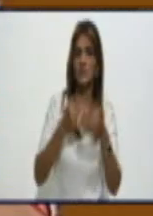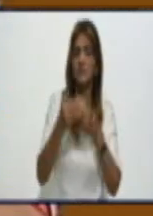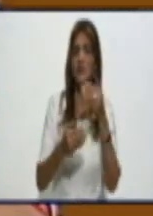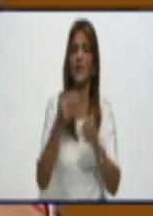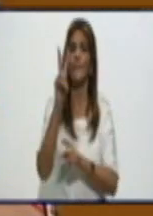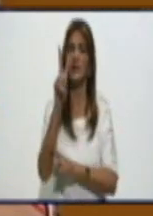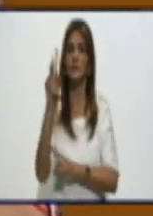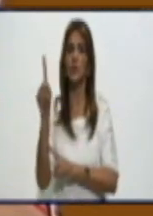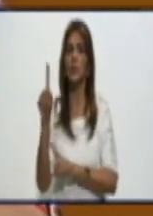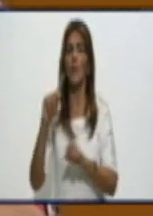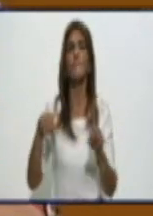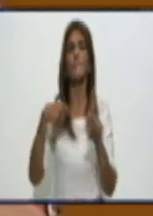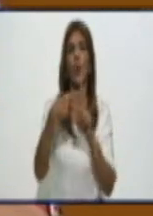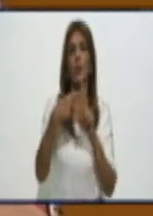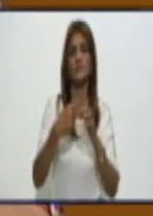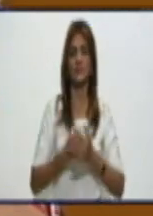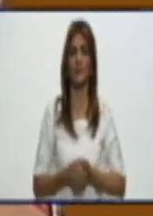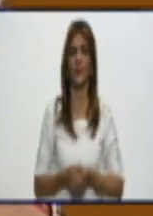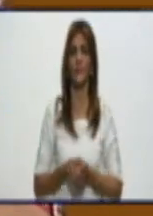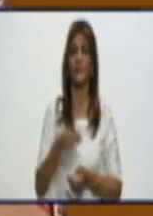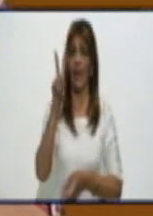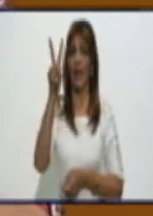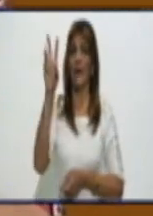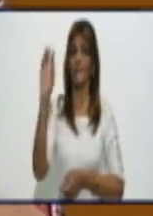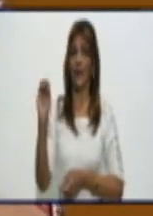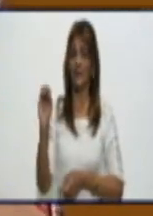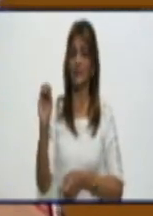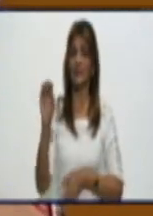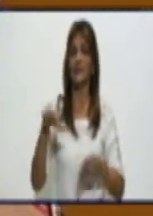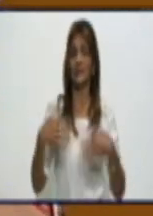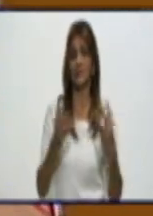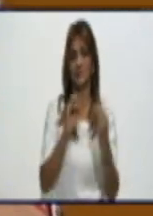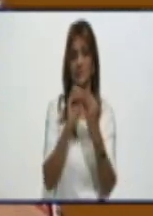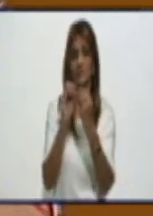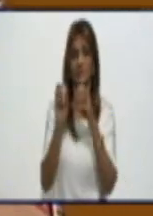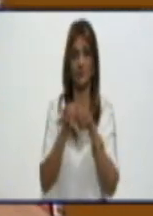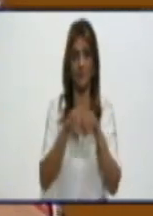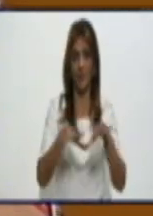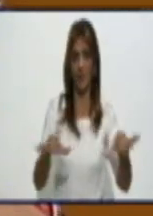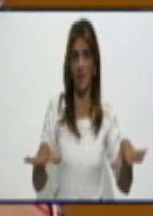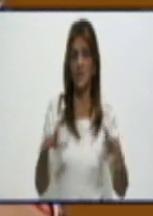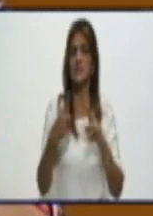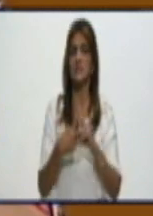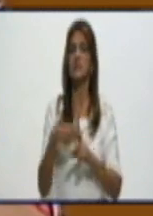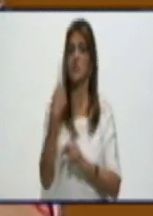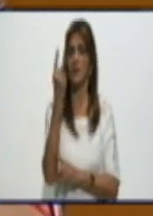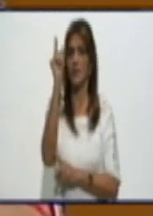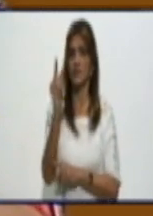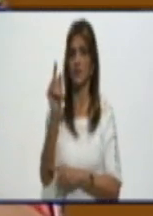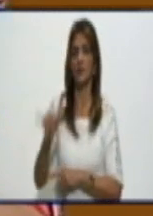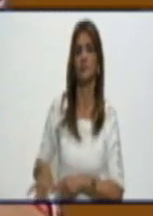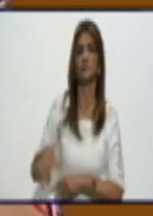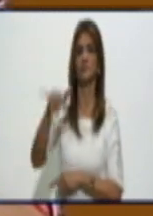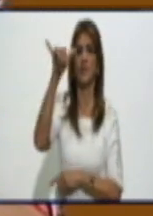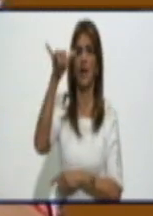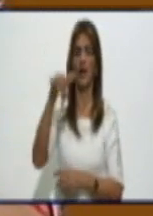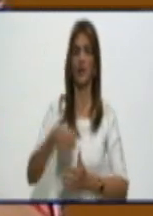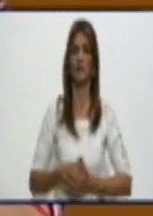positivas, 20 correspondientes a la transmisión autóctona y un caso de un viajero, un caso importado.